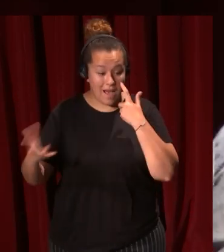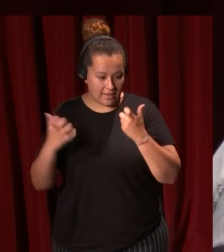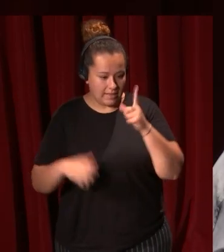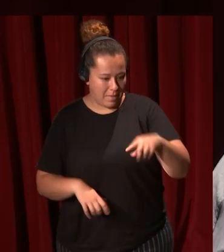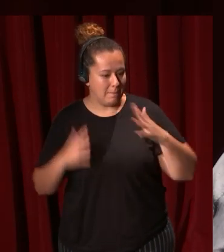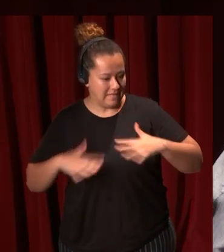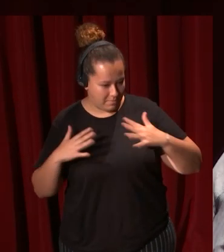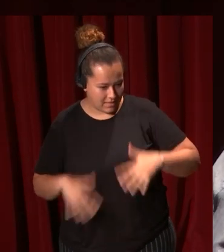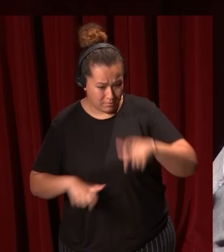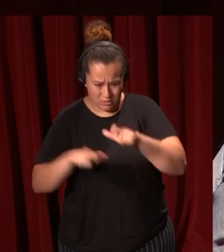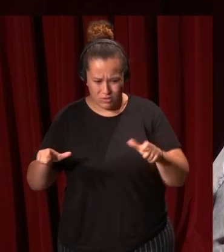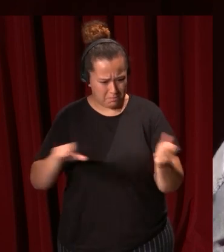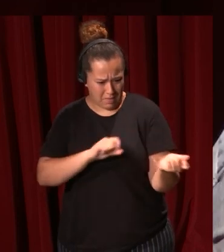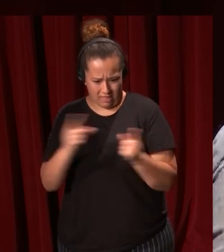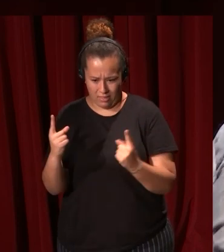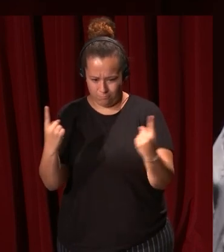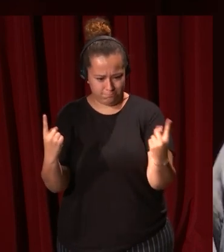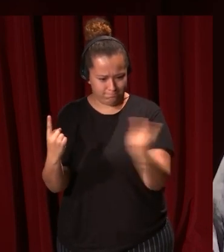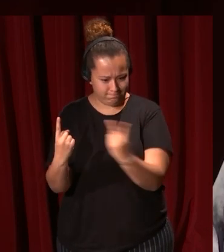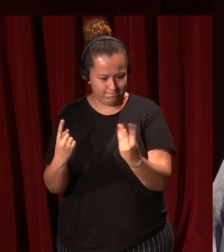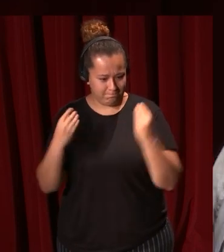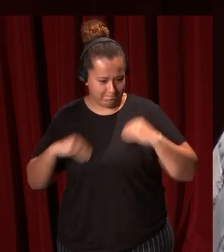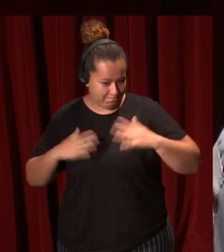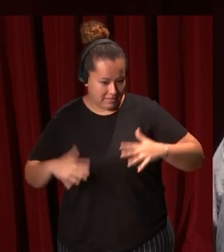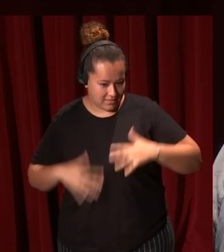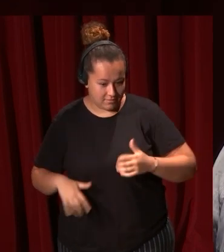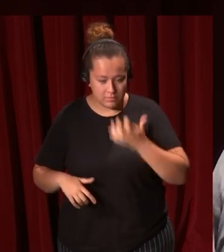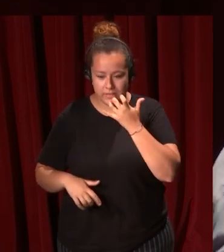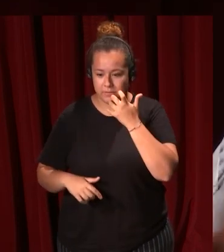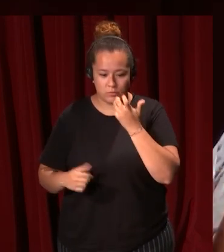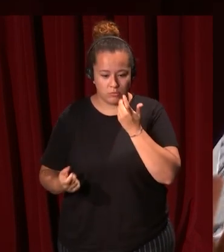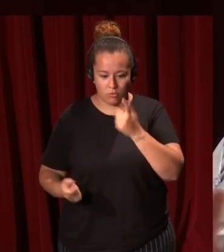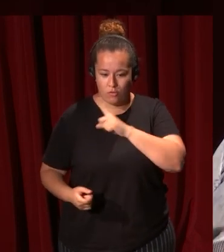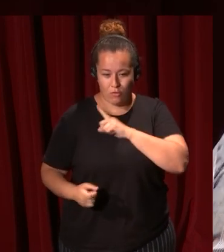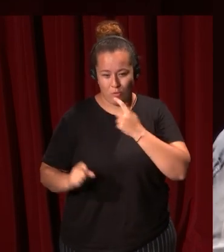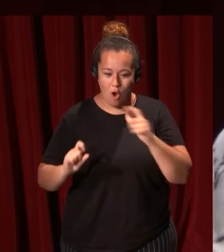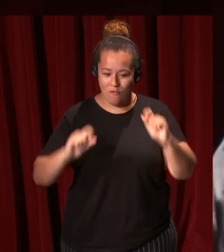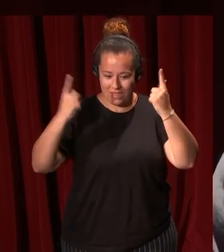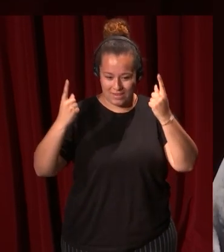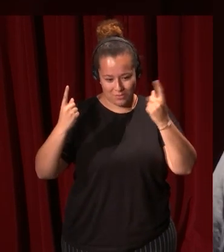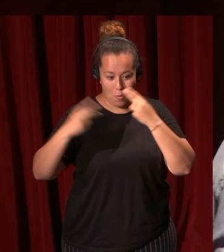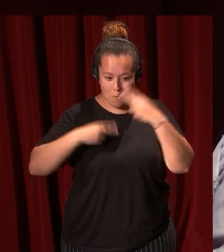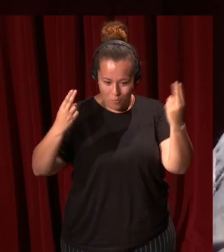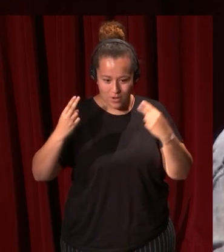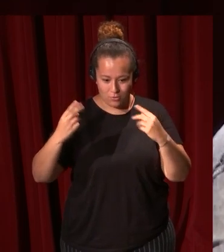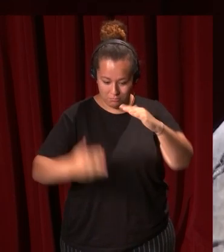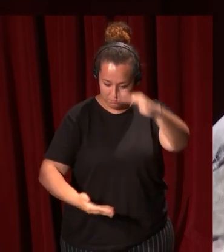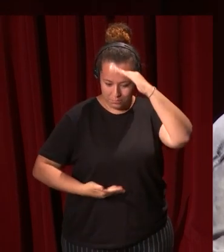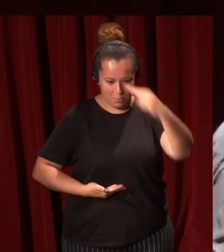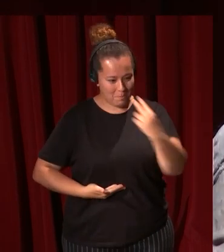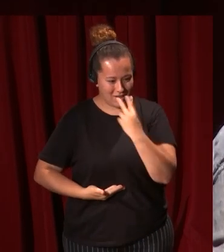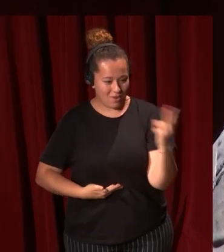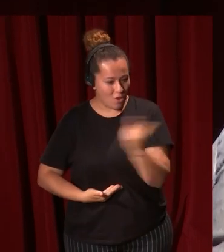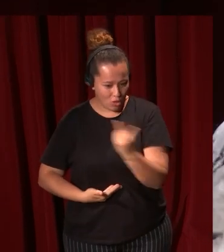parecida. Visten así en momentos, digamos, que oficiales cuando se presentan en público. Eso es lo que es un retrato, es un momento en el que uno se plantea